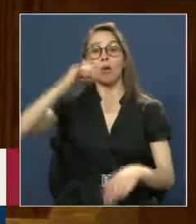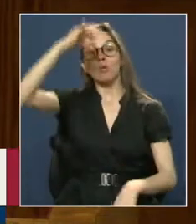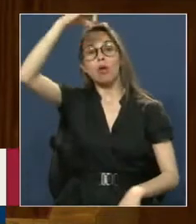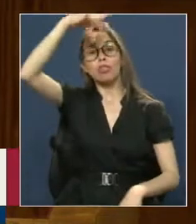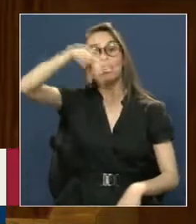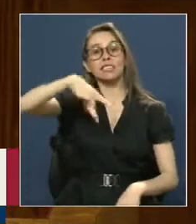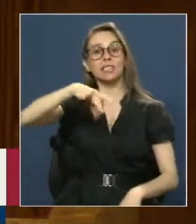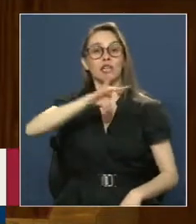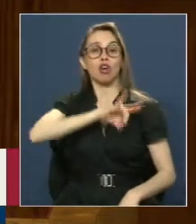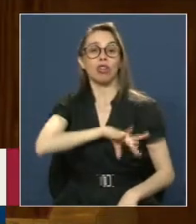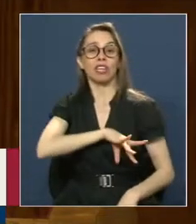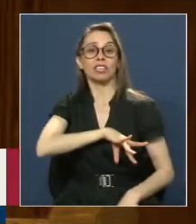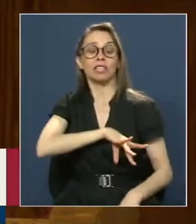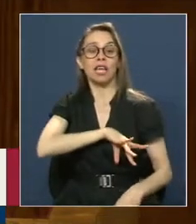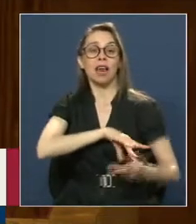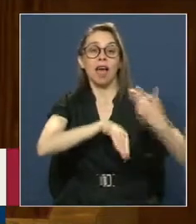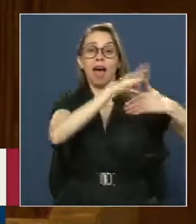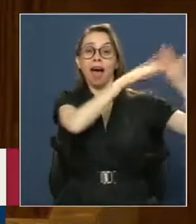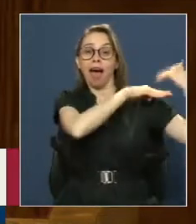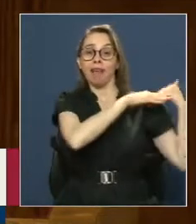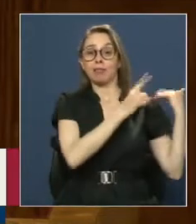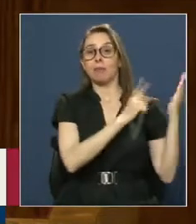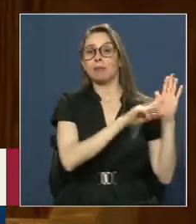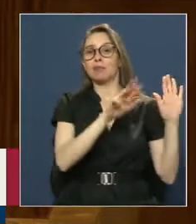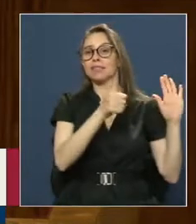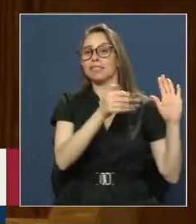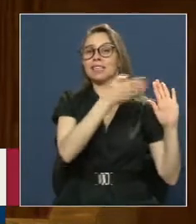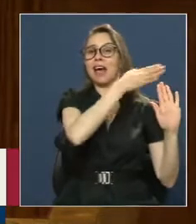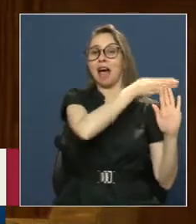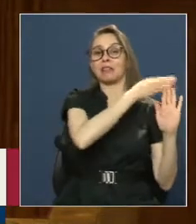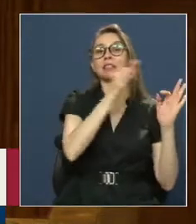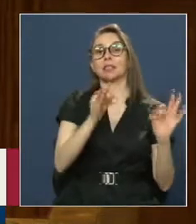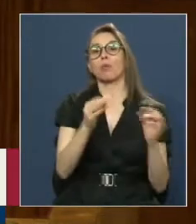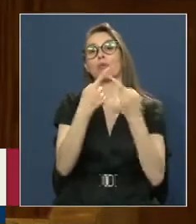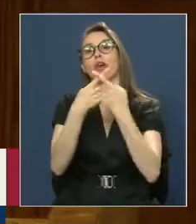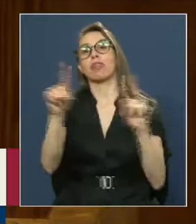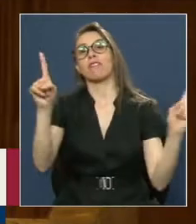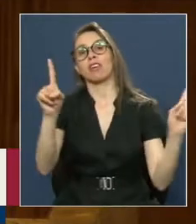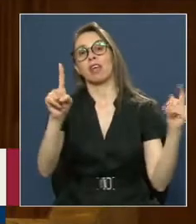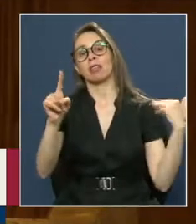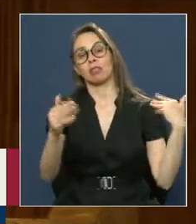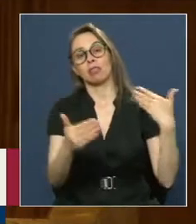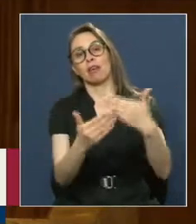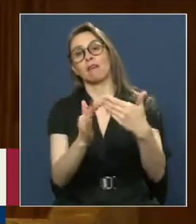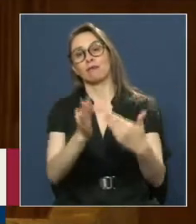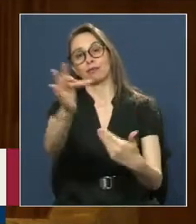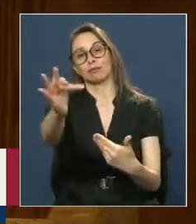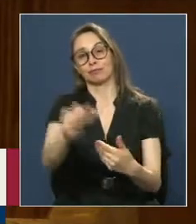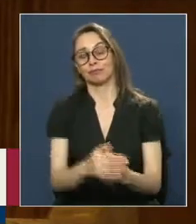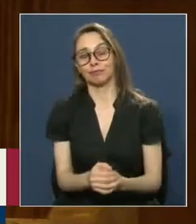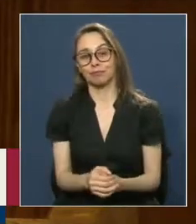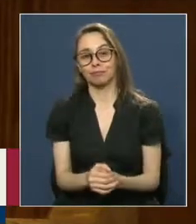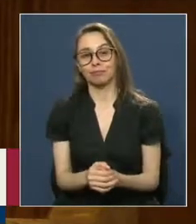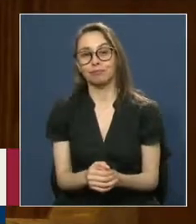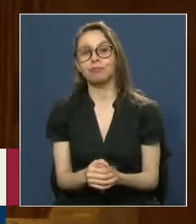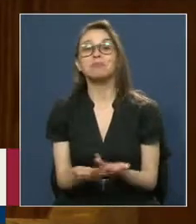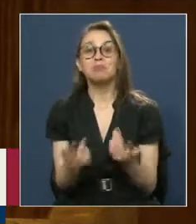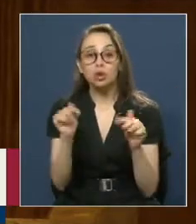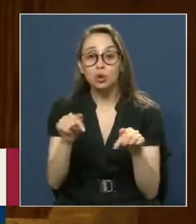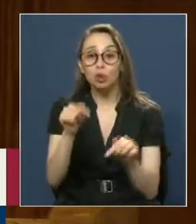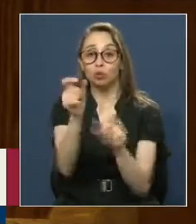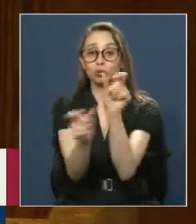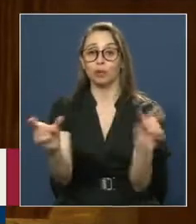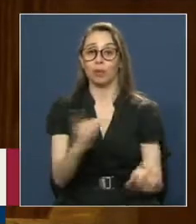Hubieran sido Muy Diferentes Hoy Los